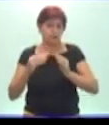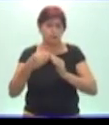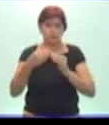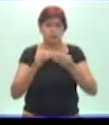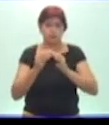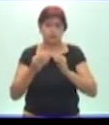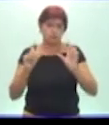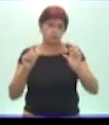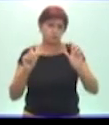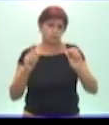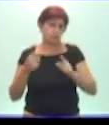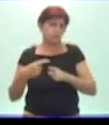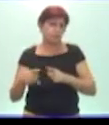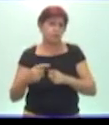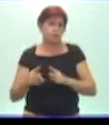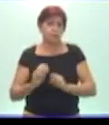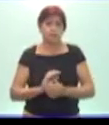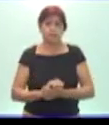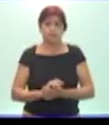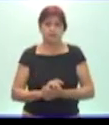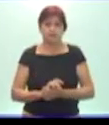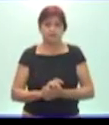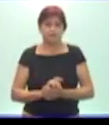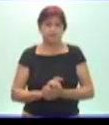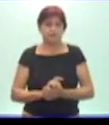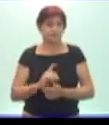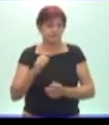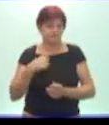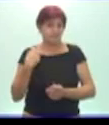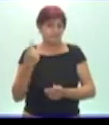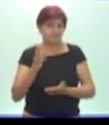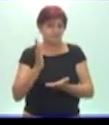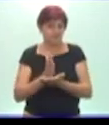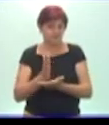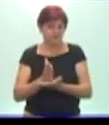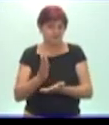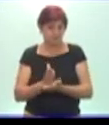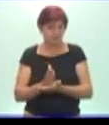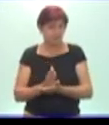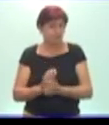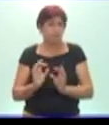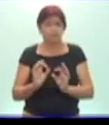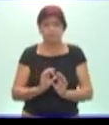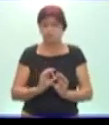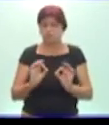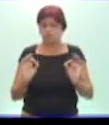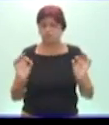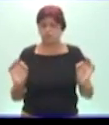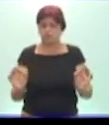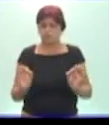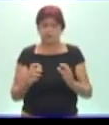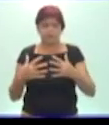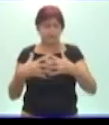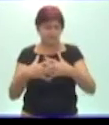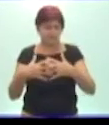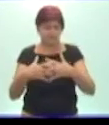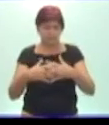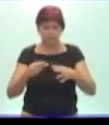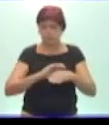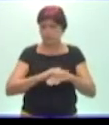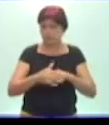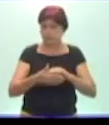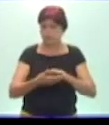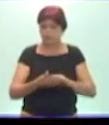Déjenme decirles que cuando uno estudia en la literatura se da cuenta que eso forma parte de las relaciones entre hermanos.